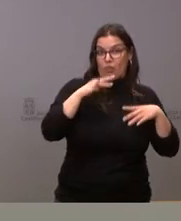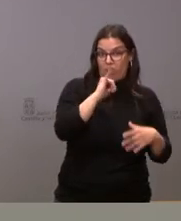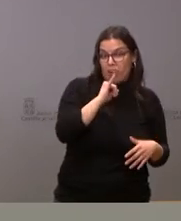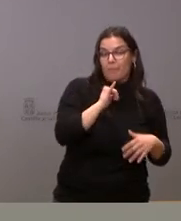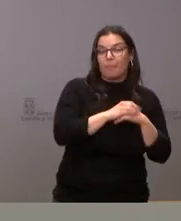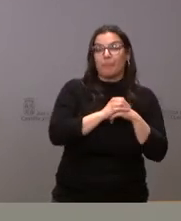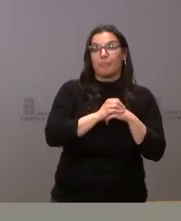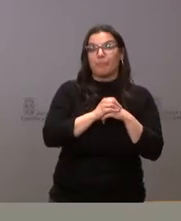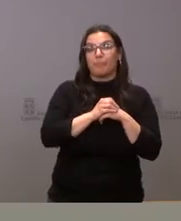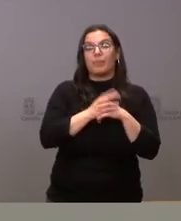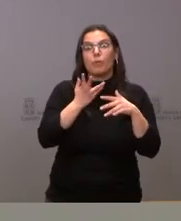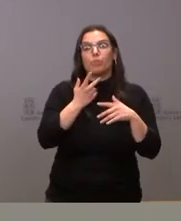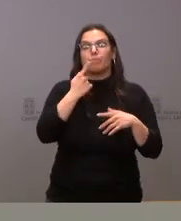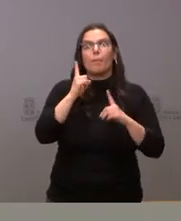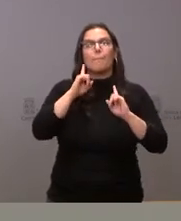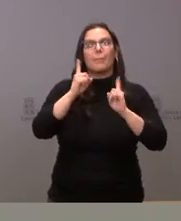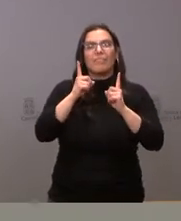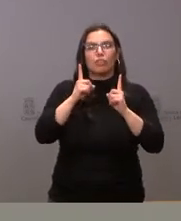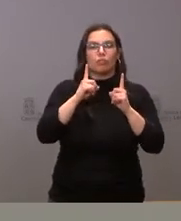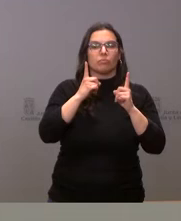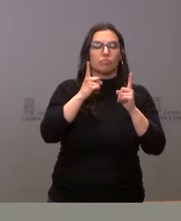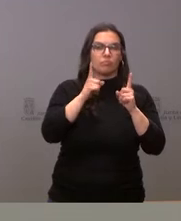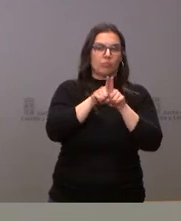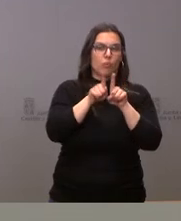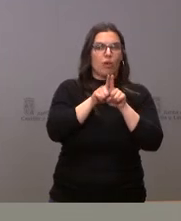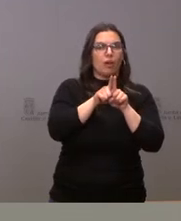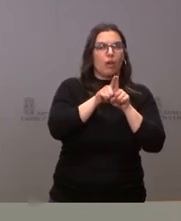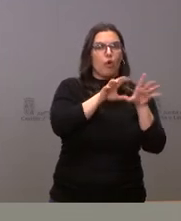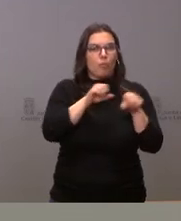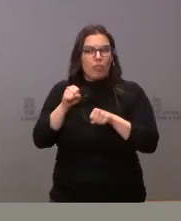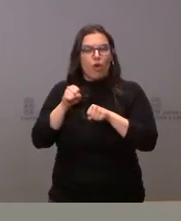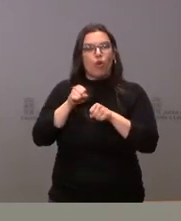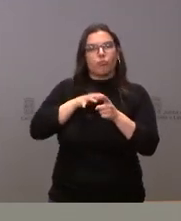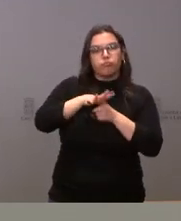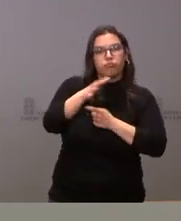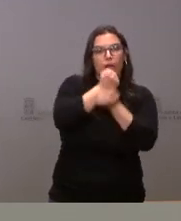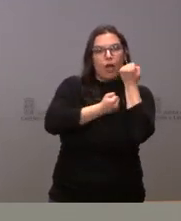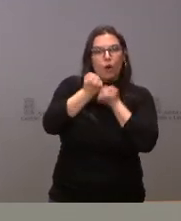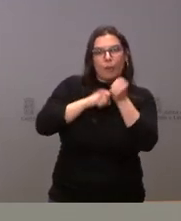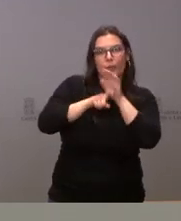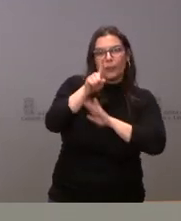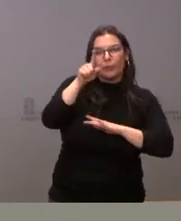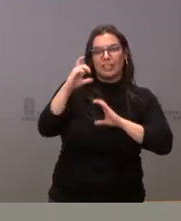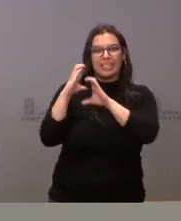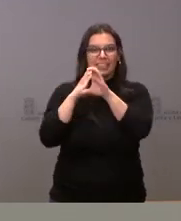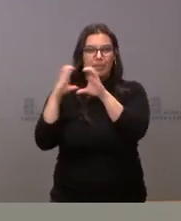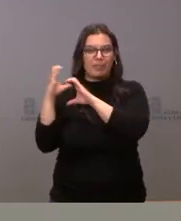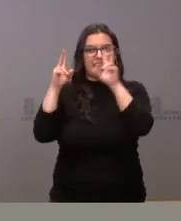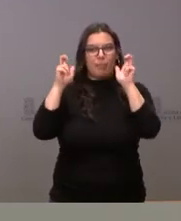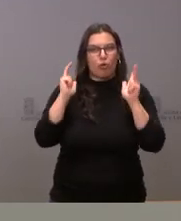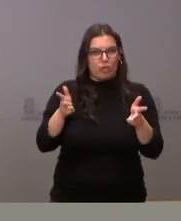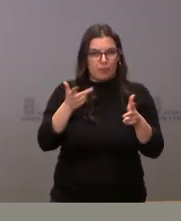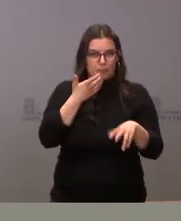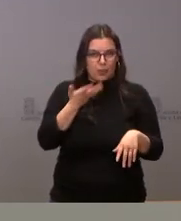un análisis de cuáles son las previsiones de ocupación e impacto económico de esta Semana Santa en términos hoteleros.